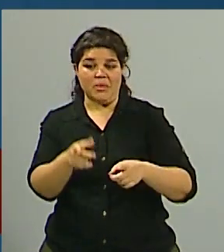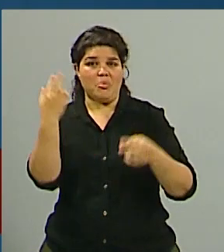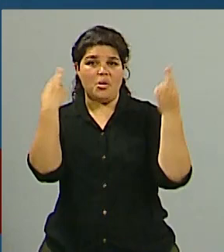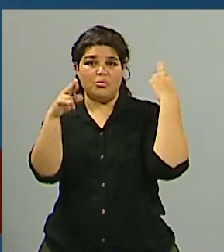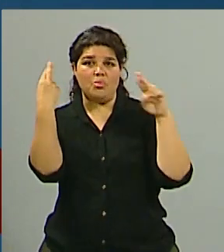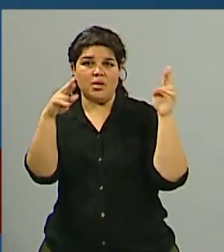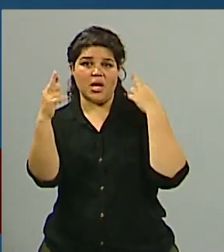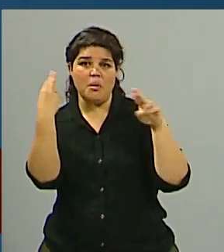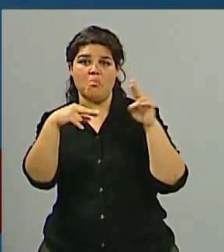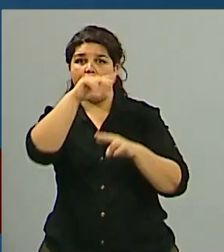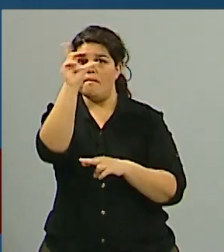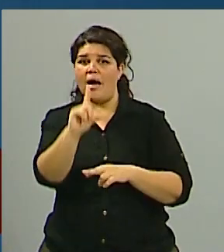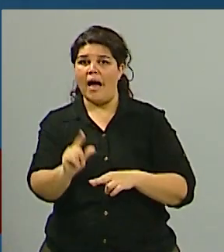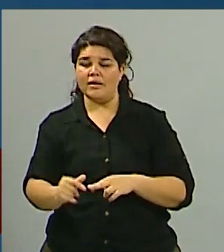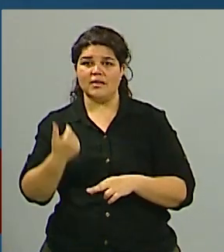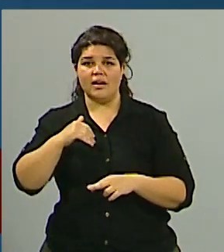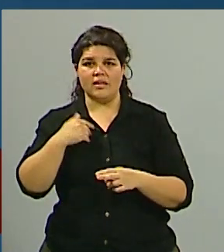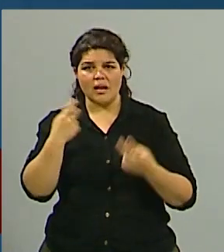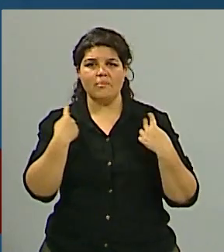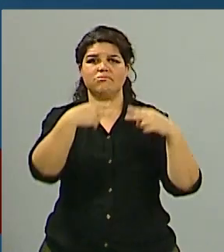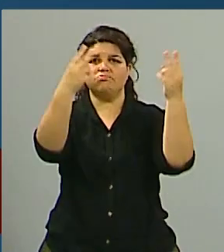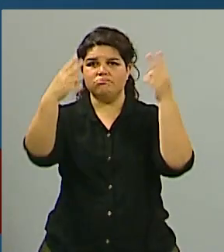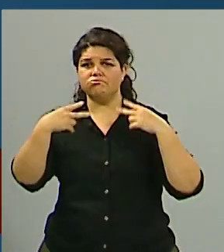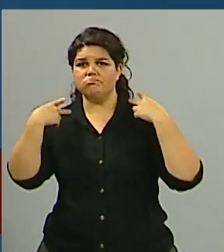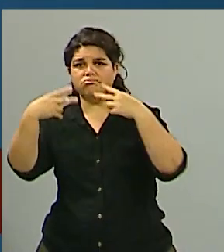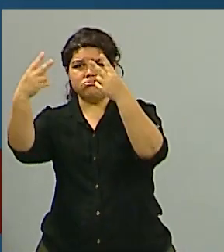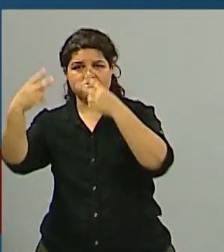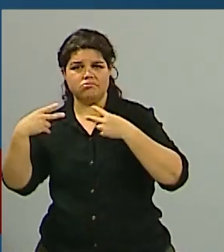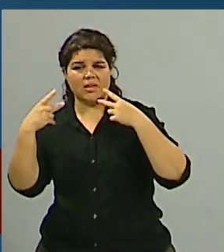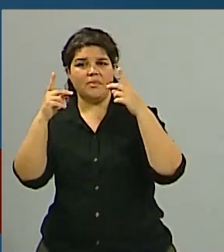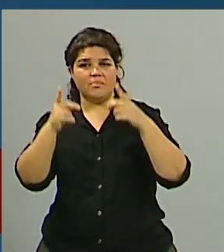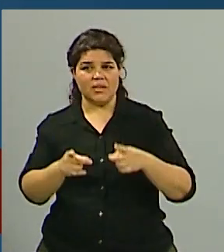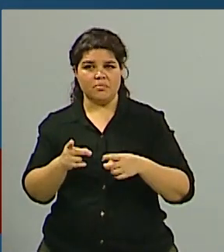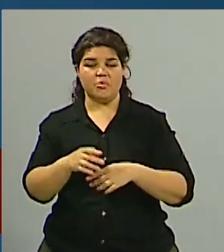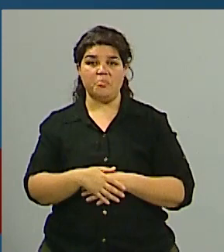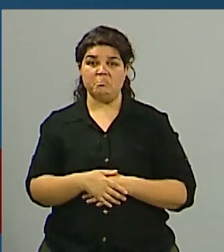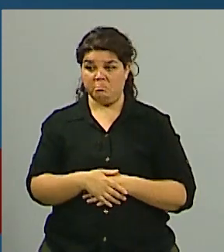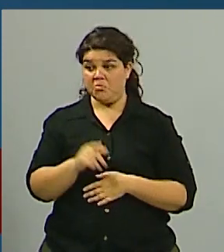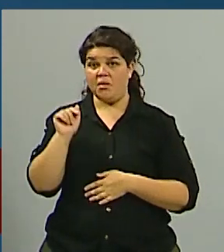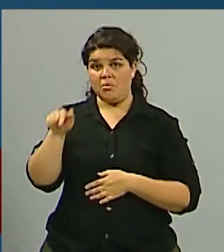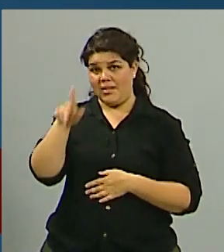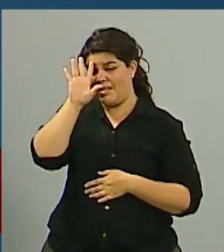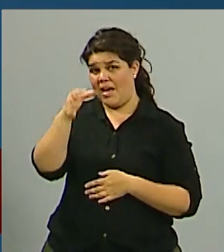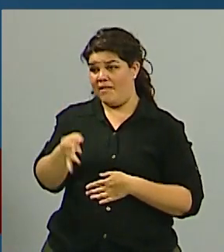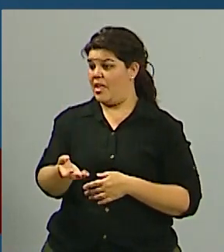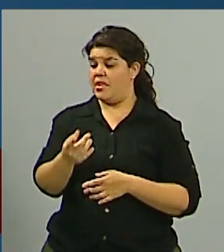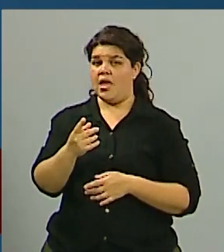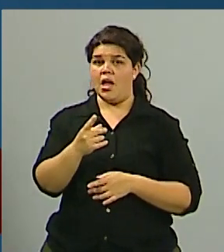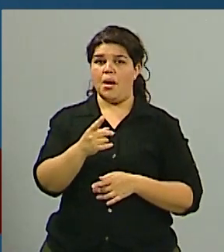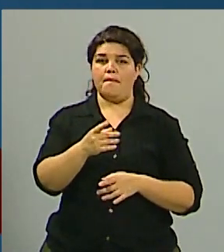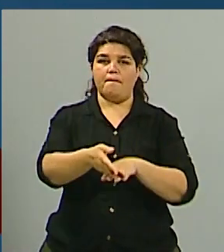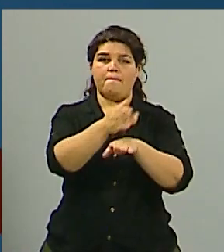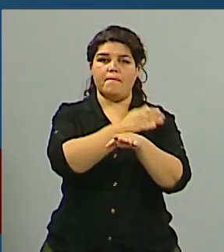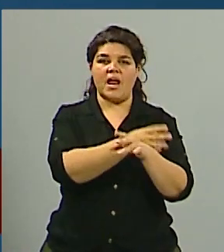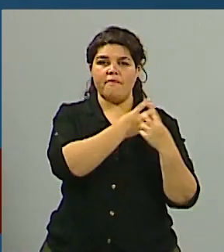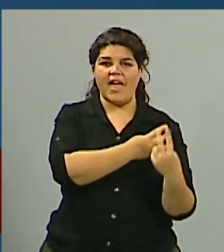país usted que ha tenido la posibilidad de sin duda transitar todos estos previajes desde el uno hasta el quinto